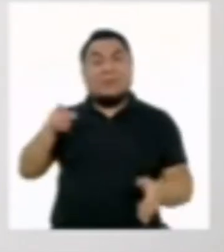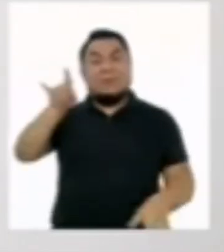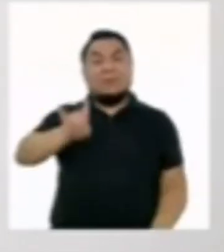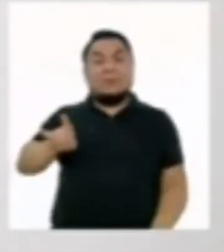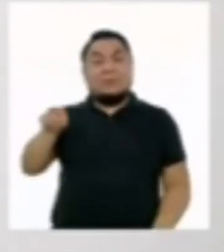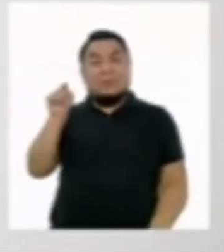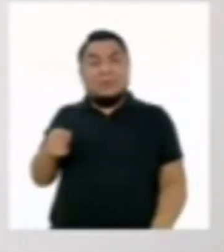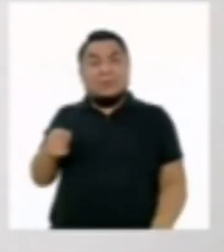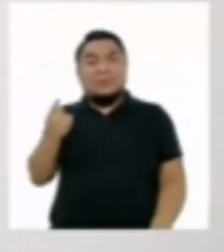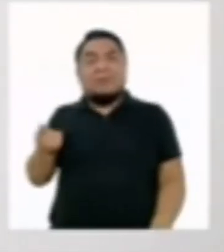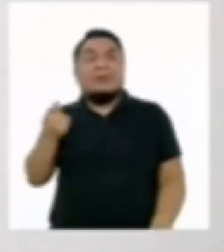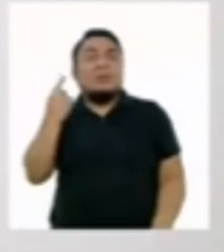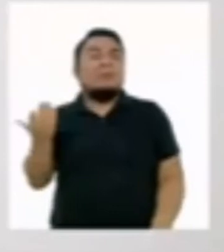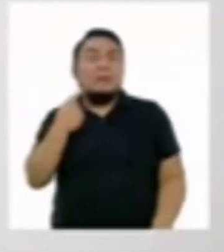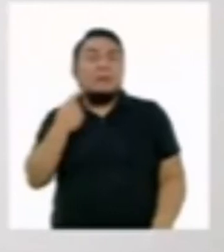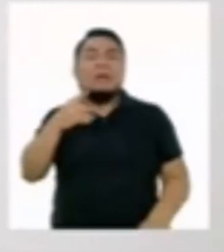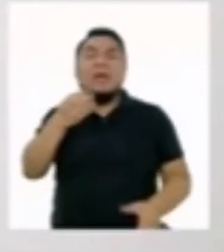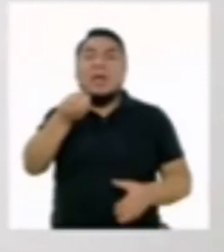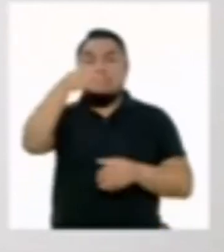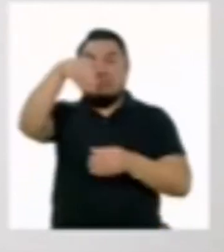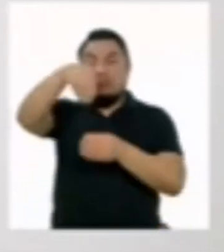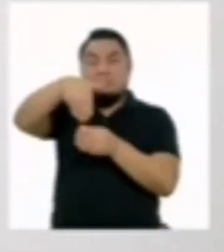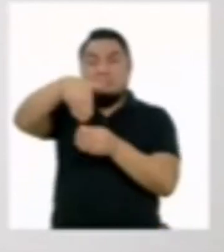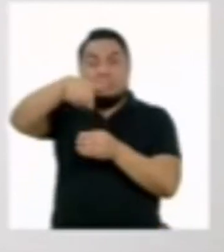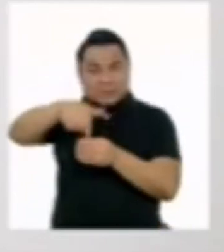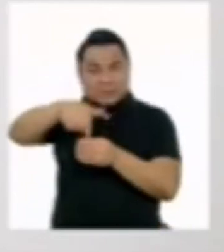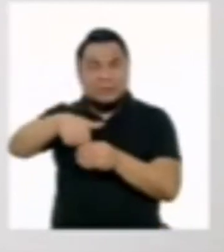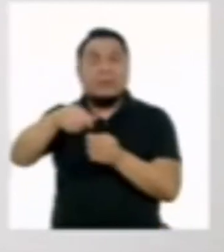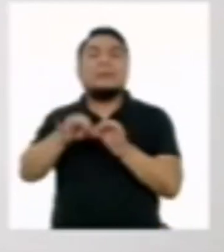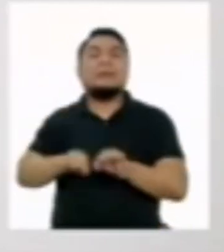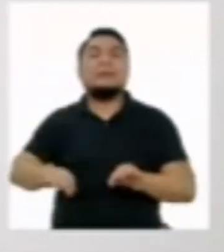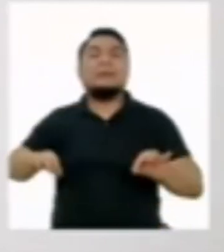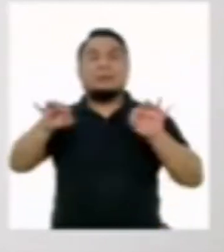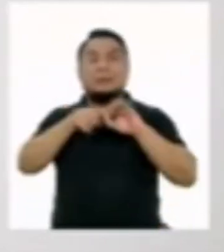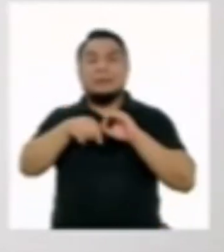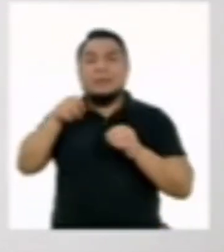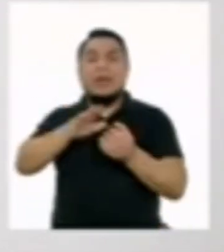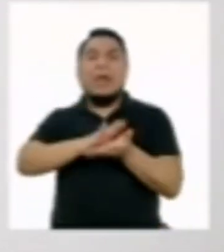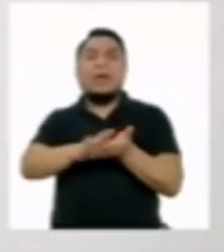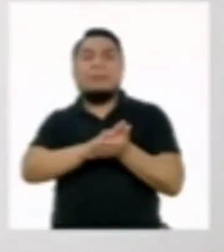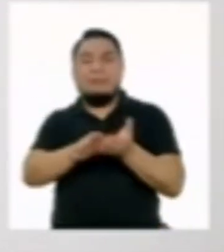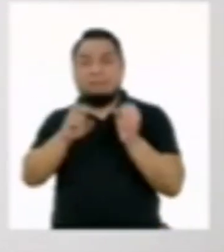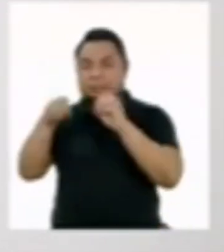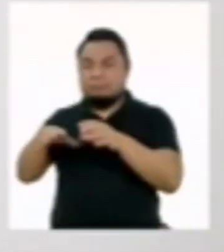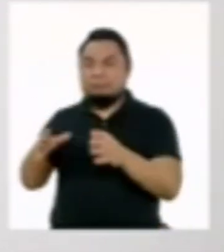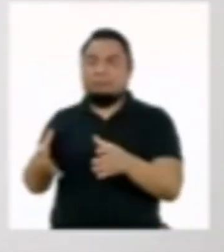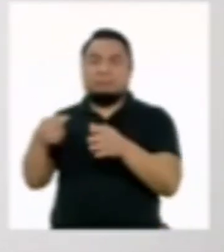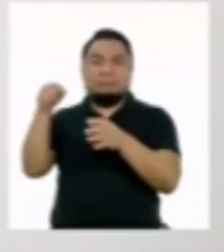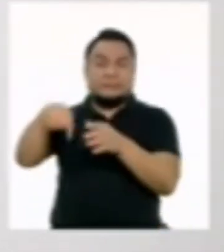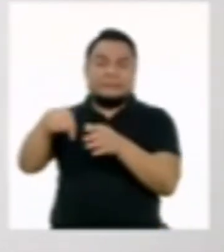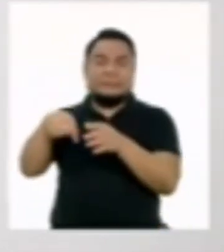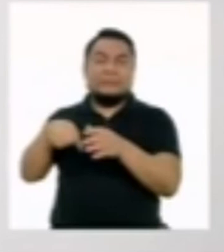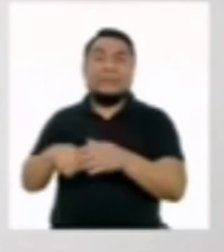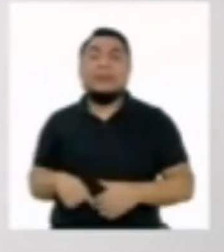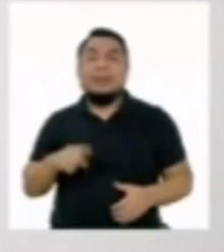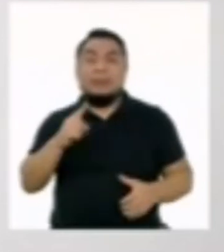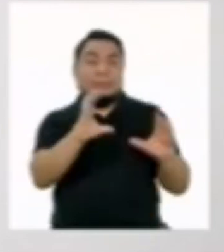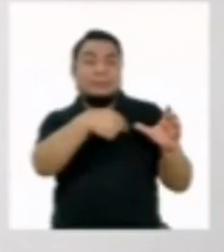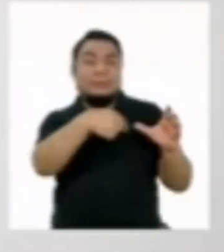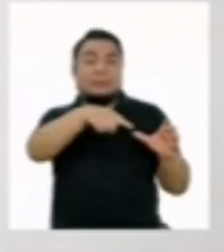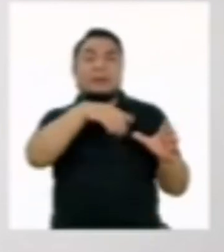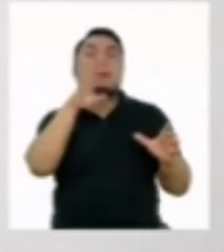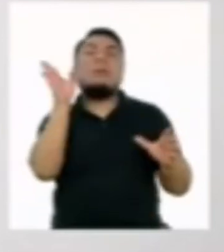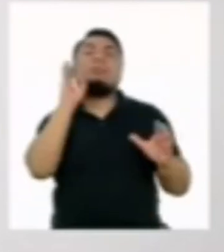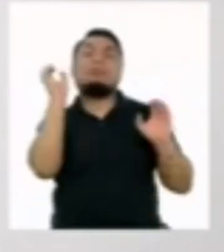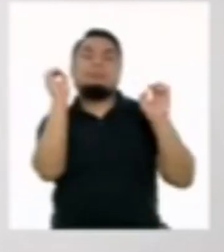utilizados como contenedores de alimentos, es importante enjuagarlos. El primer grupo, si